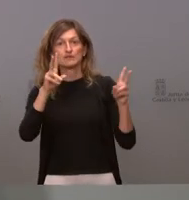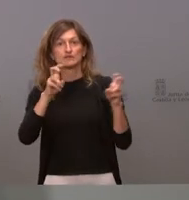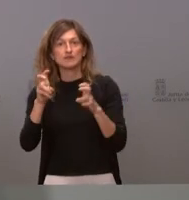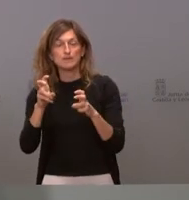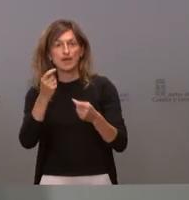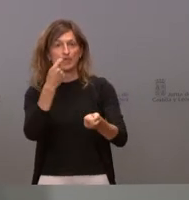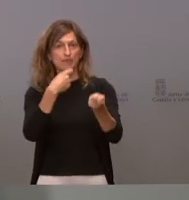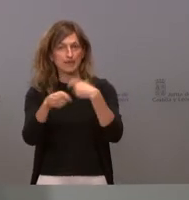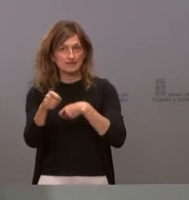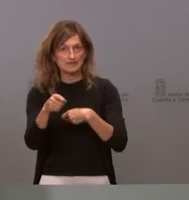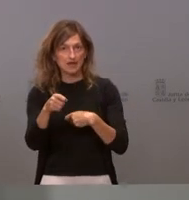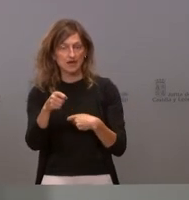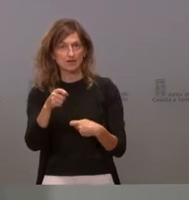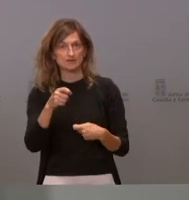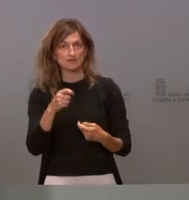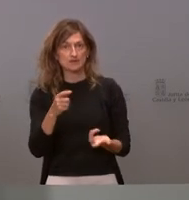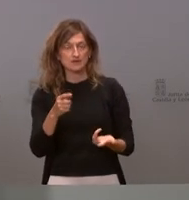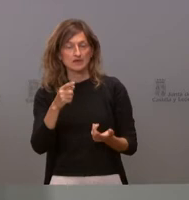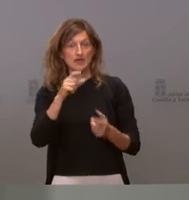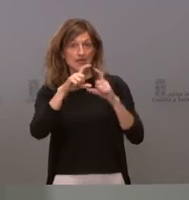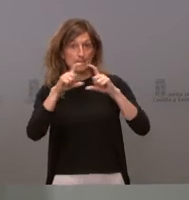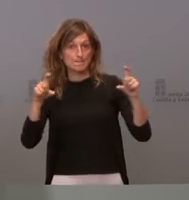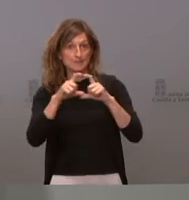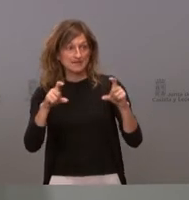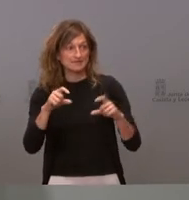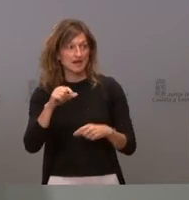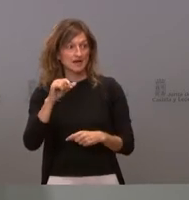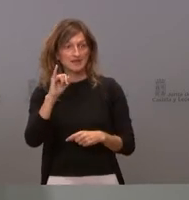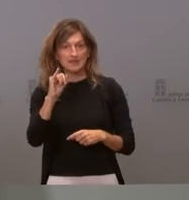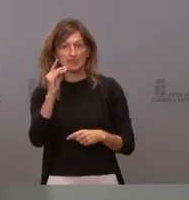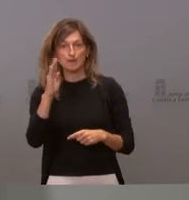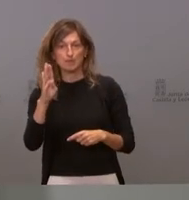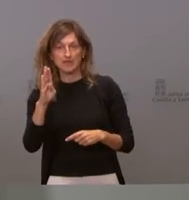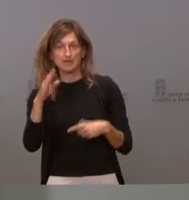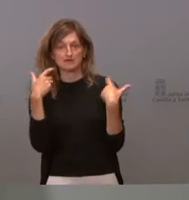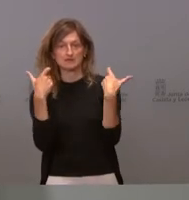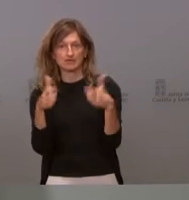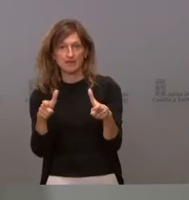venta de ITP, de una empresa del sector aeronáutico,